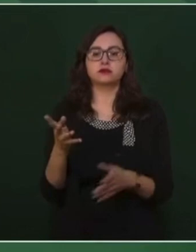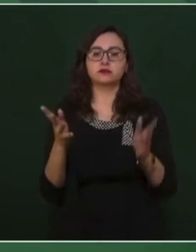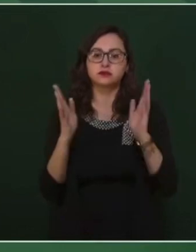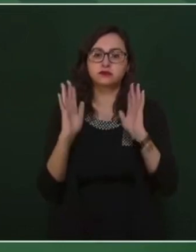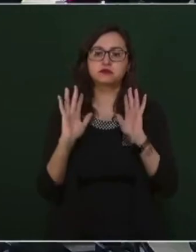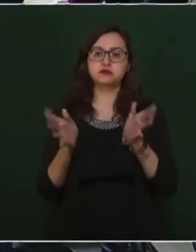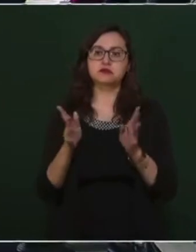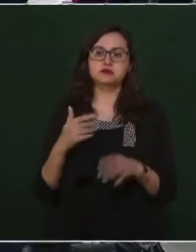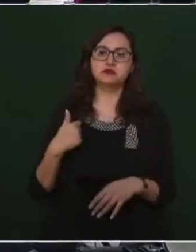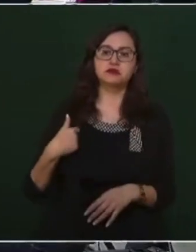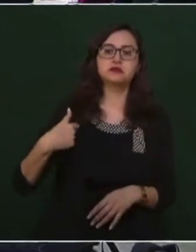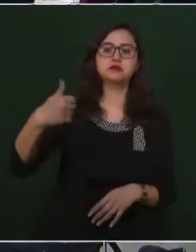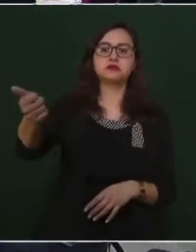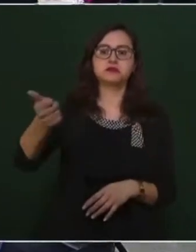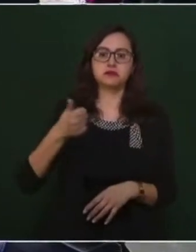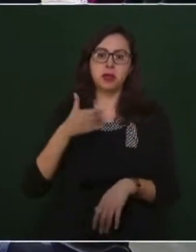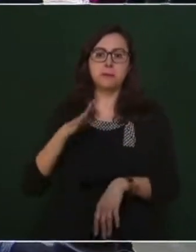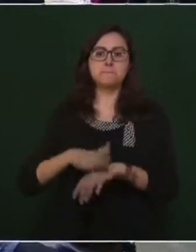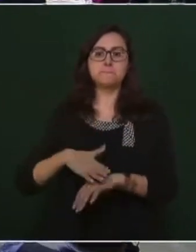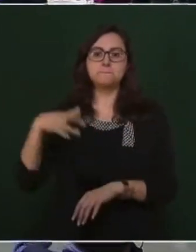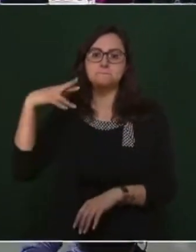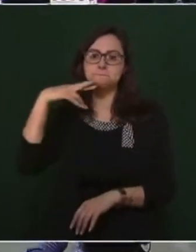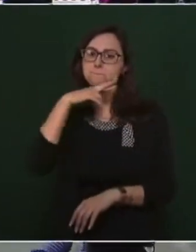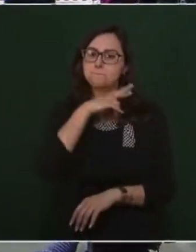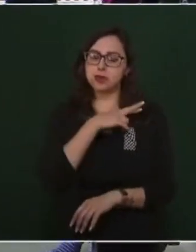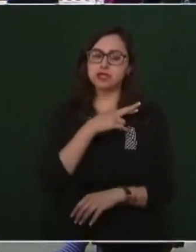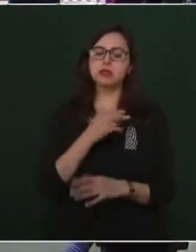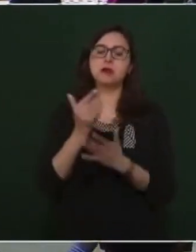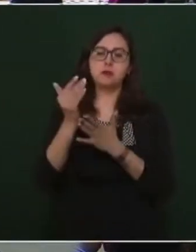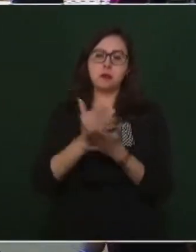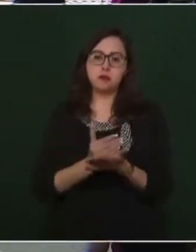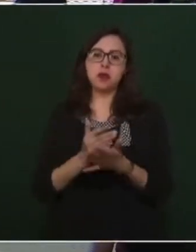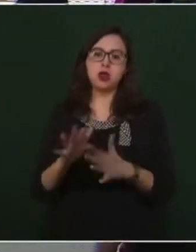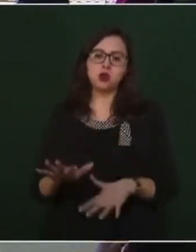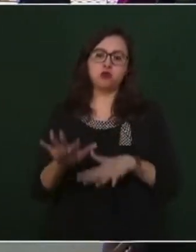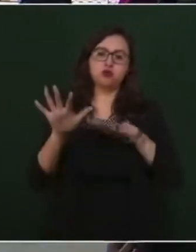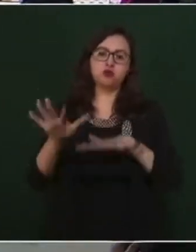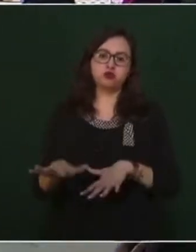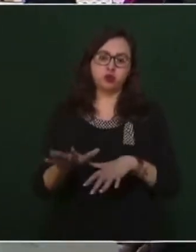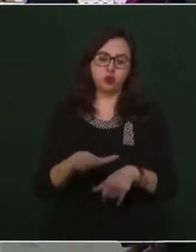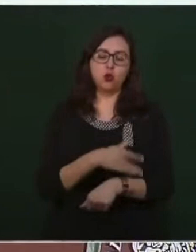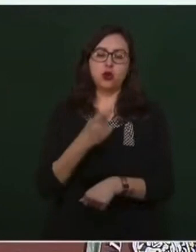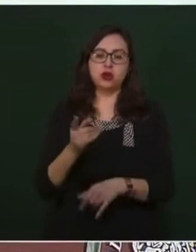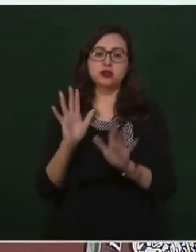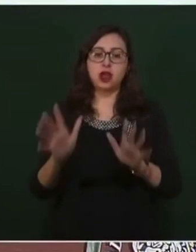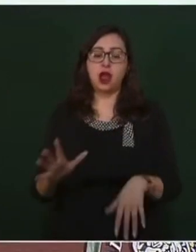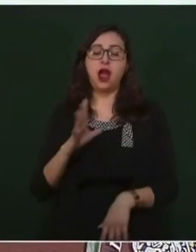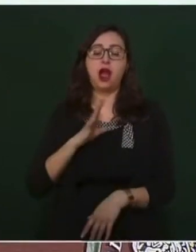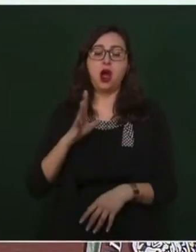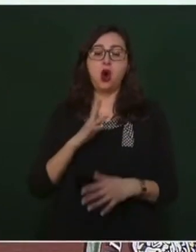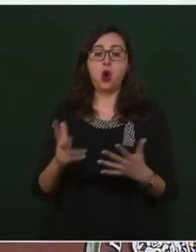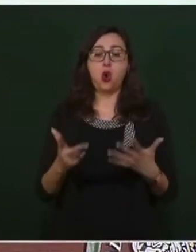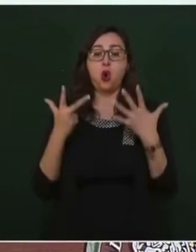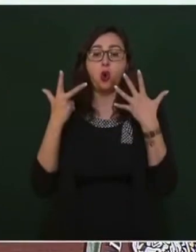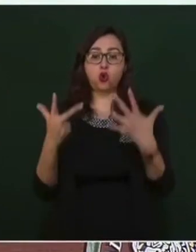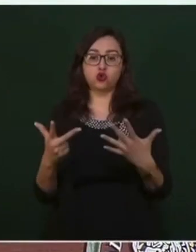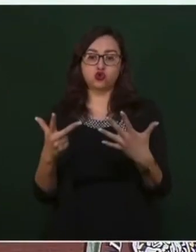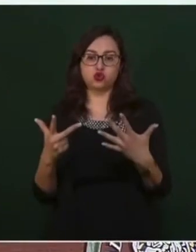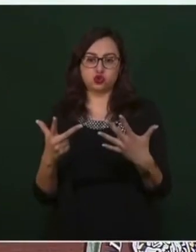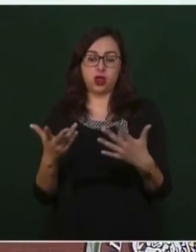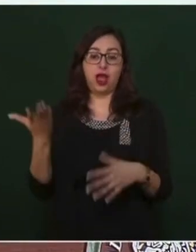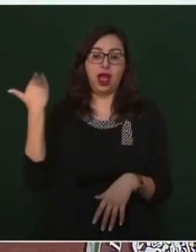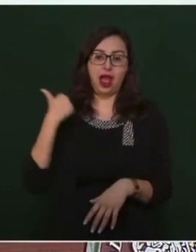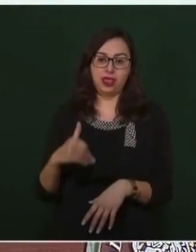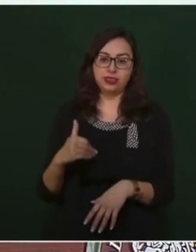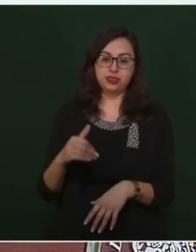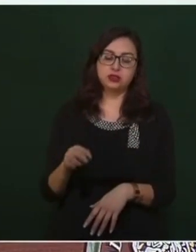traslado en la autopista con ocho carriles, de cuatro a ocho.